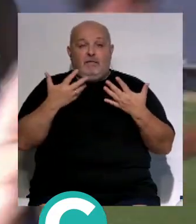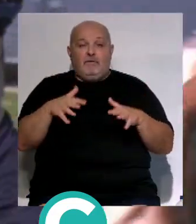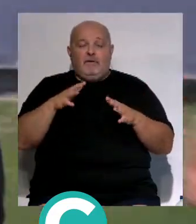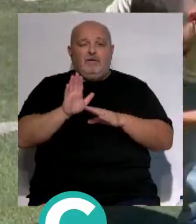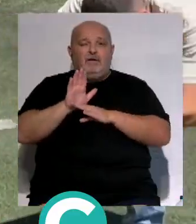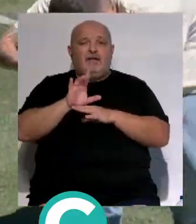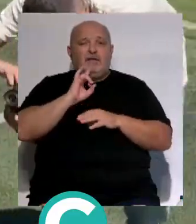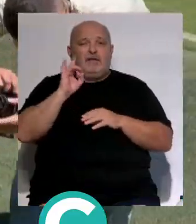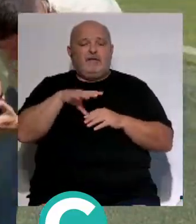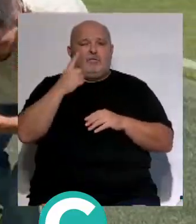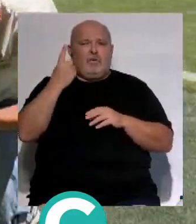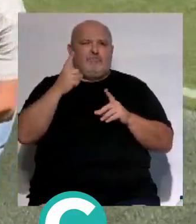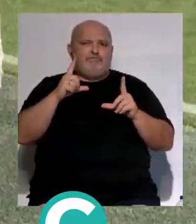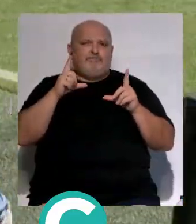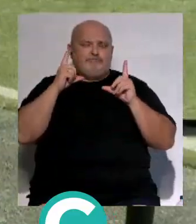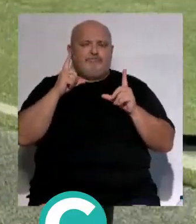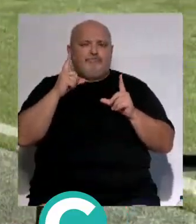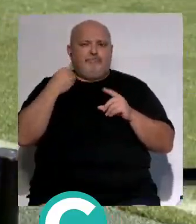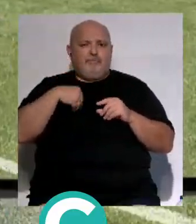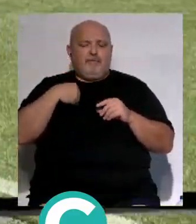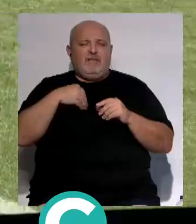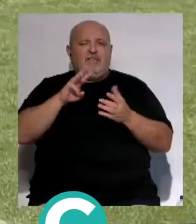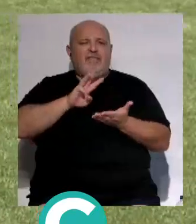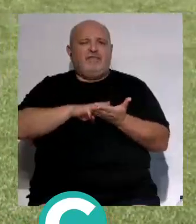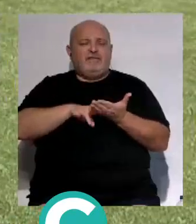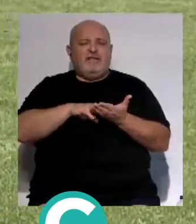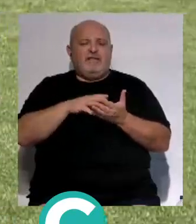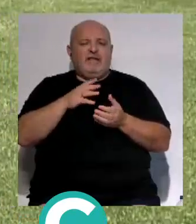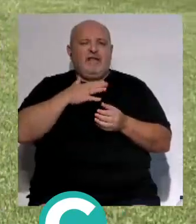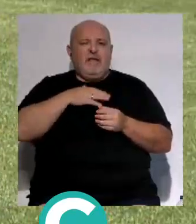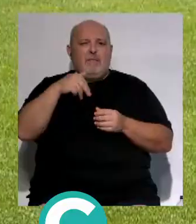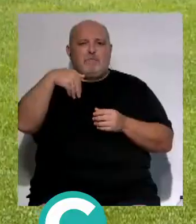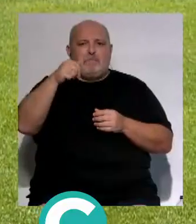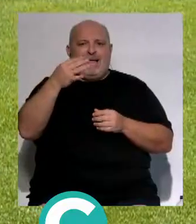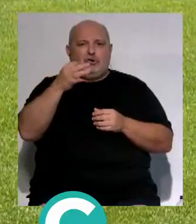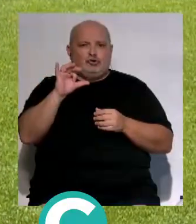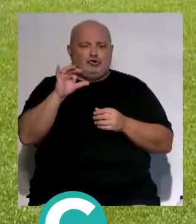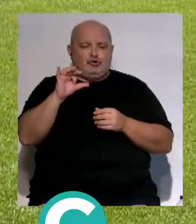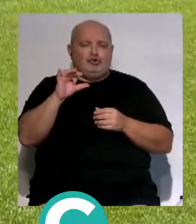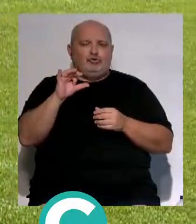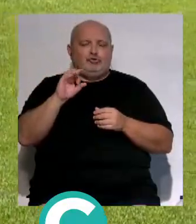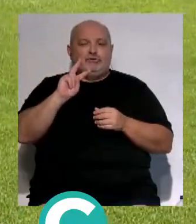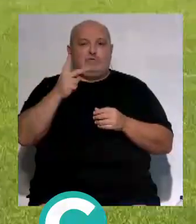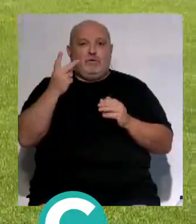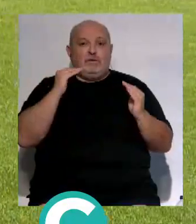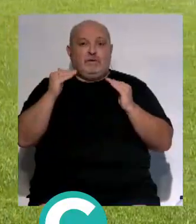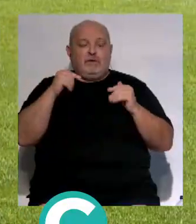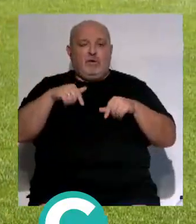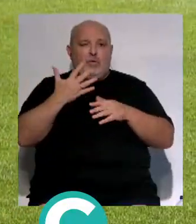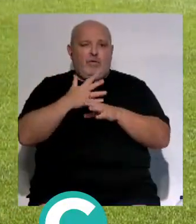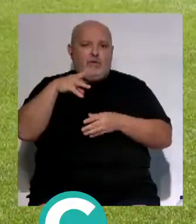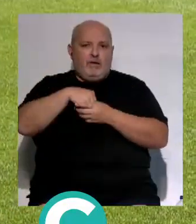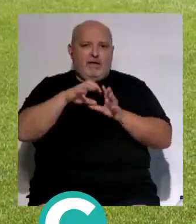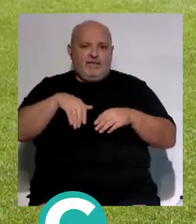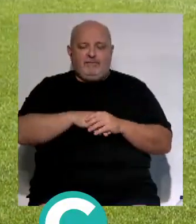ha sido presentada una de las nuevas incorporaciones el defensa lateral izquierdo José Joaquín Matos que afronta su segunda etapa como jugador